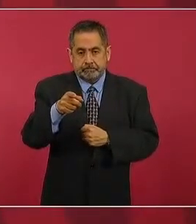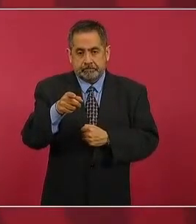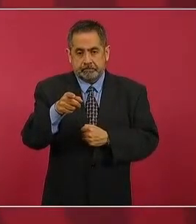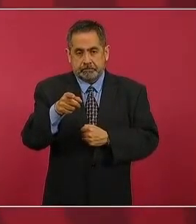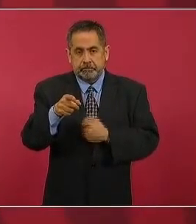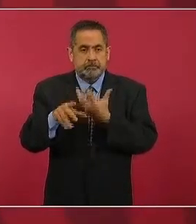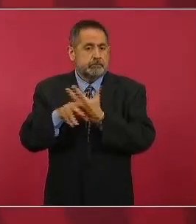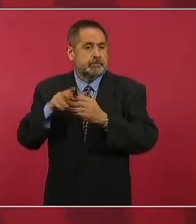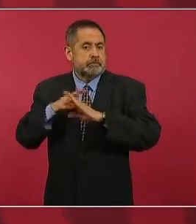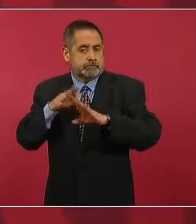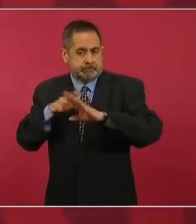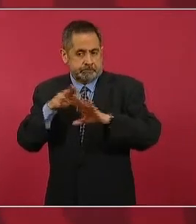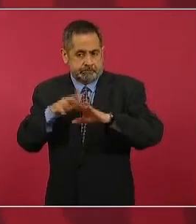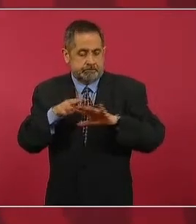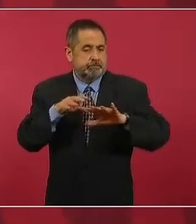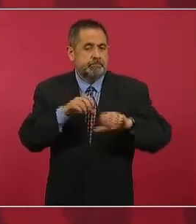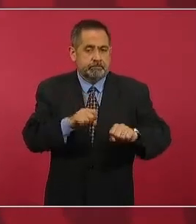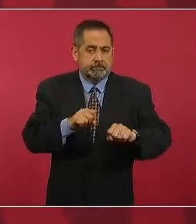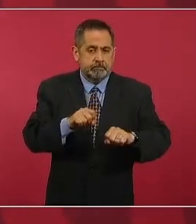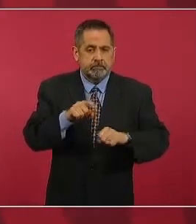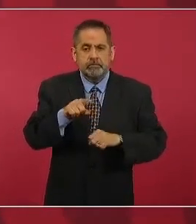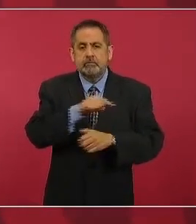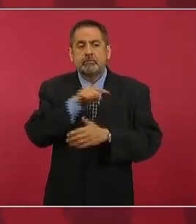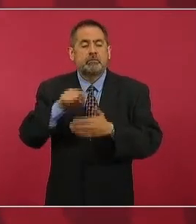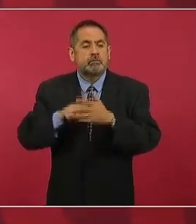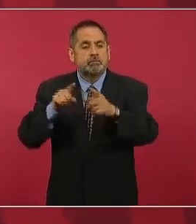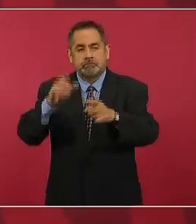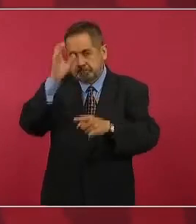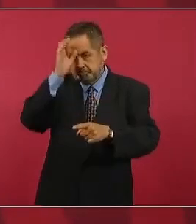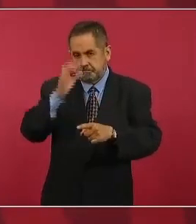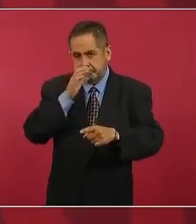migrantes en Coahuila